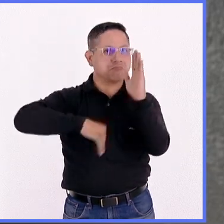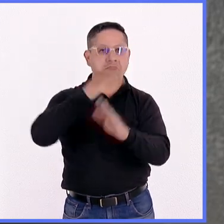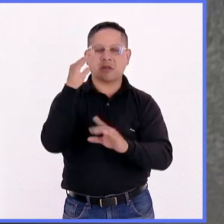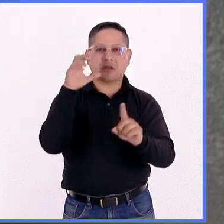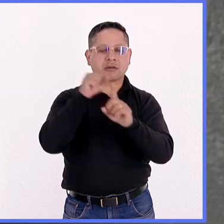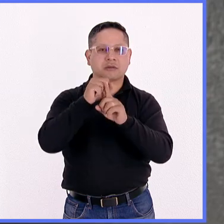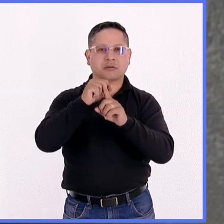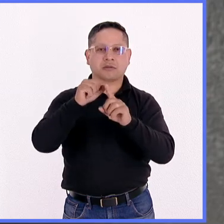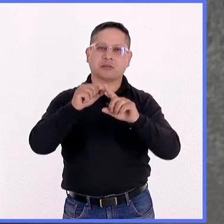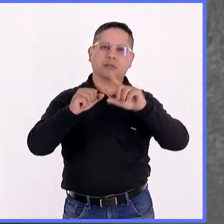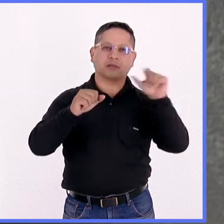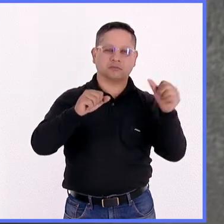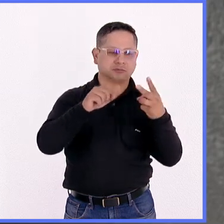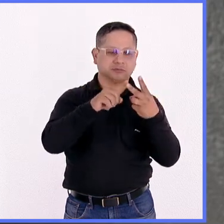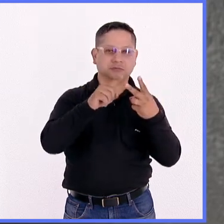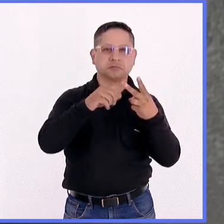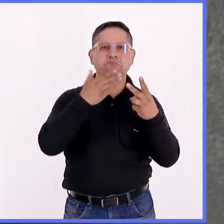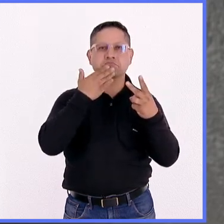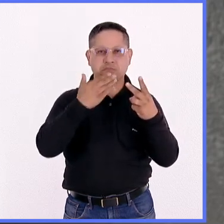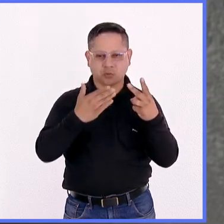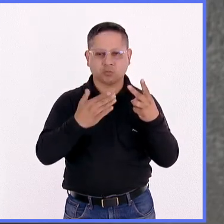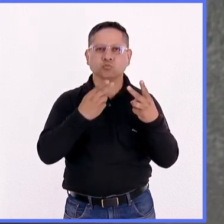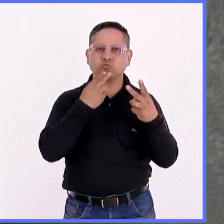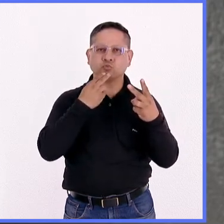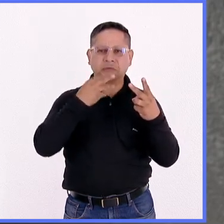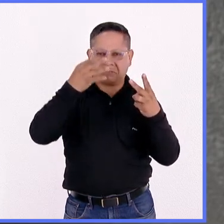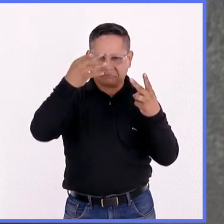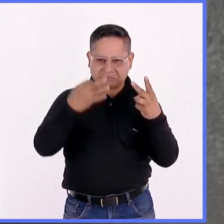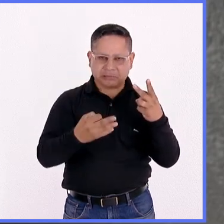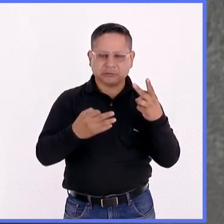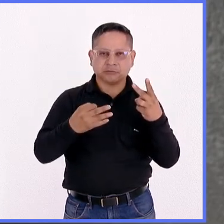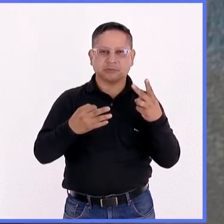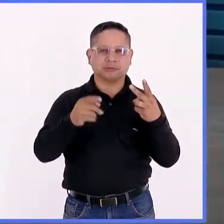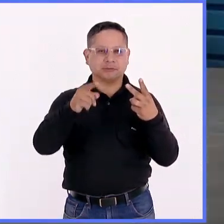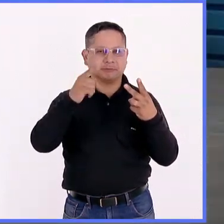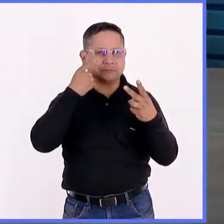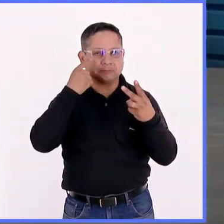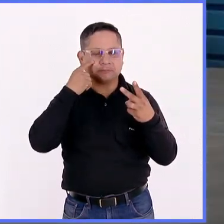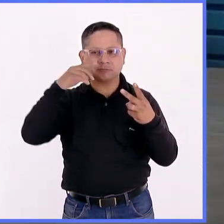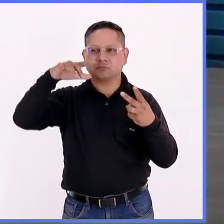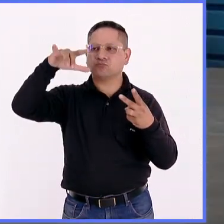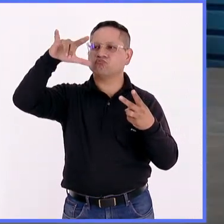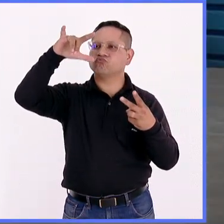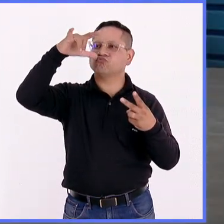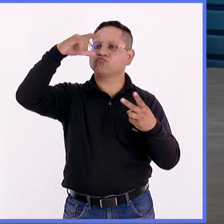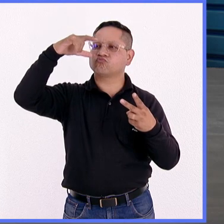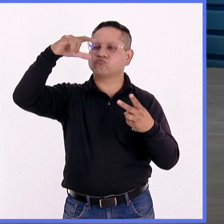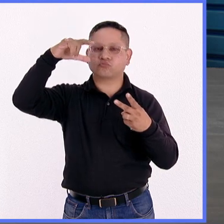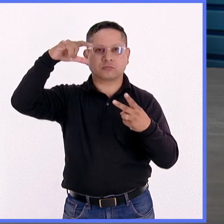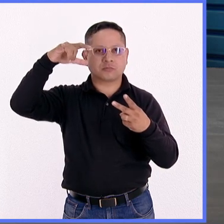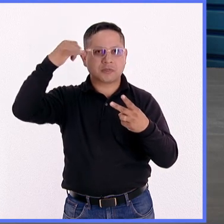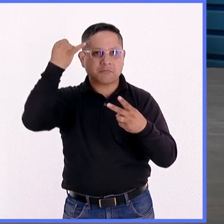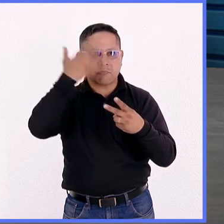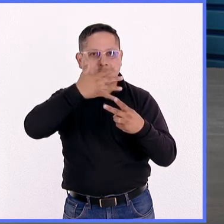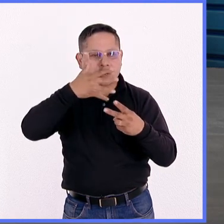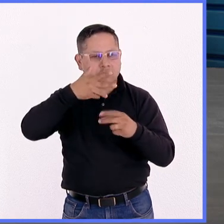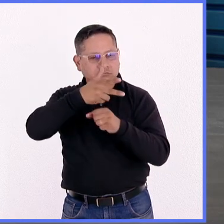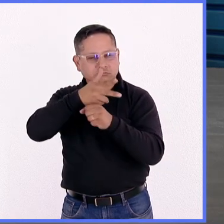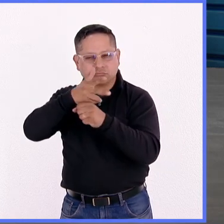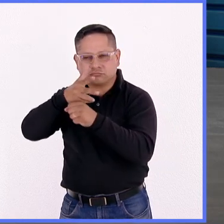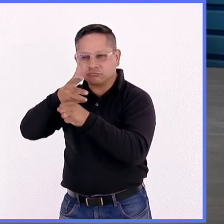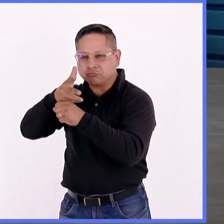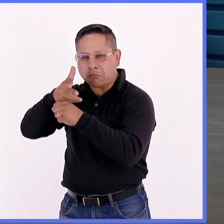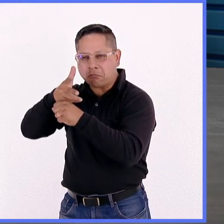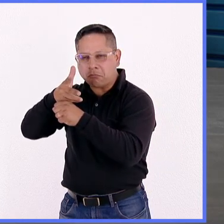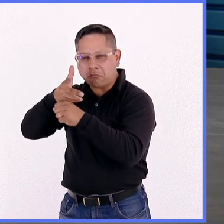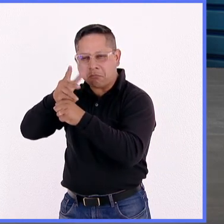la eficiencia del sistema, imagínate que toma una imagen, manda la información a la Tierra y se le acaba la